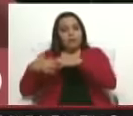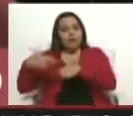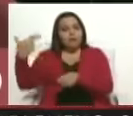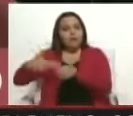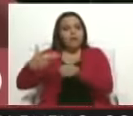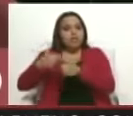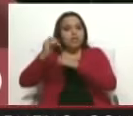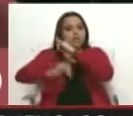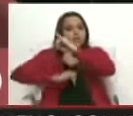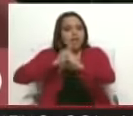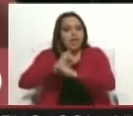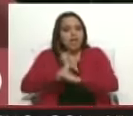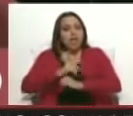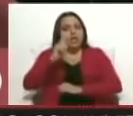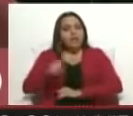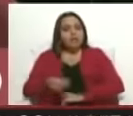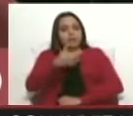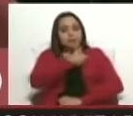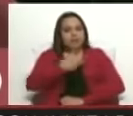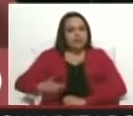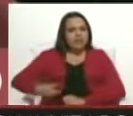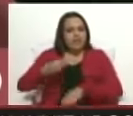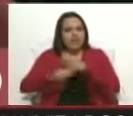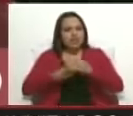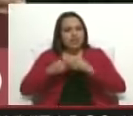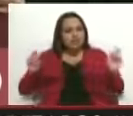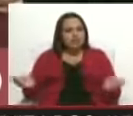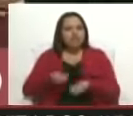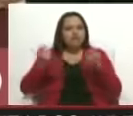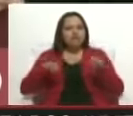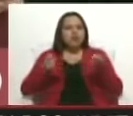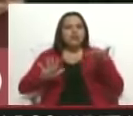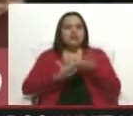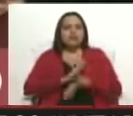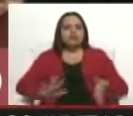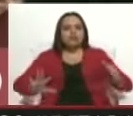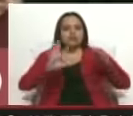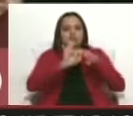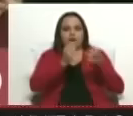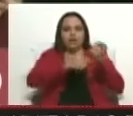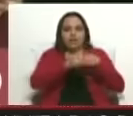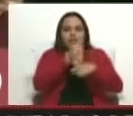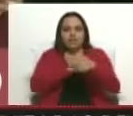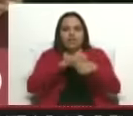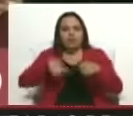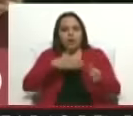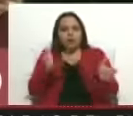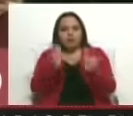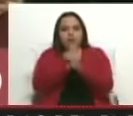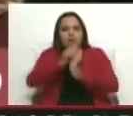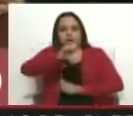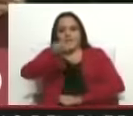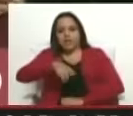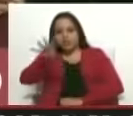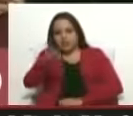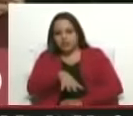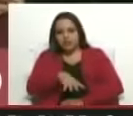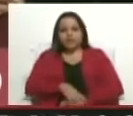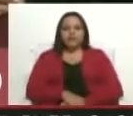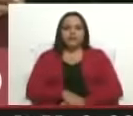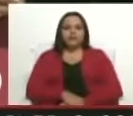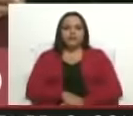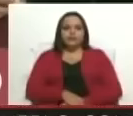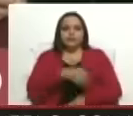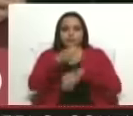Y vimos que el presidente de hecho hizo este lanzamiento de las acciones vinculantes para la recuperación del esequivo. Y planteó el hecho de que